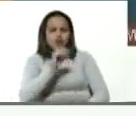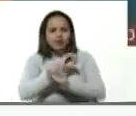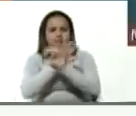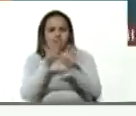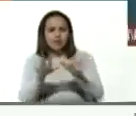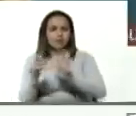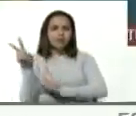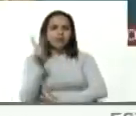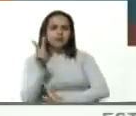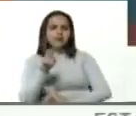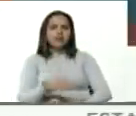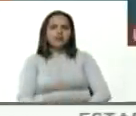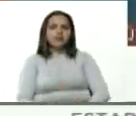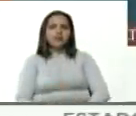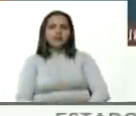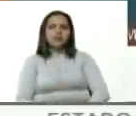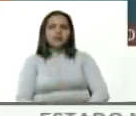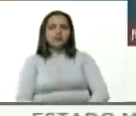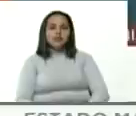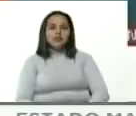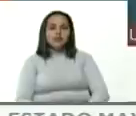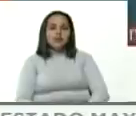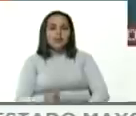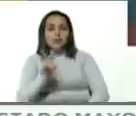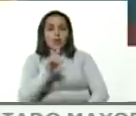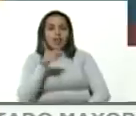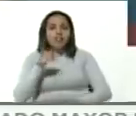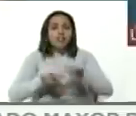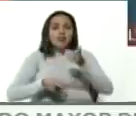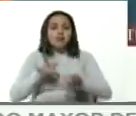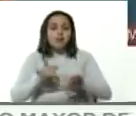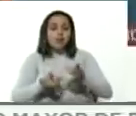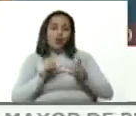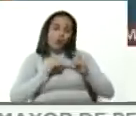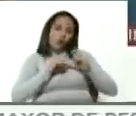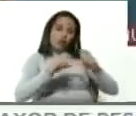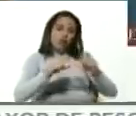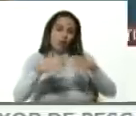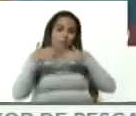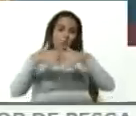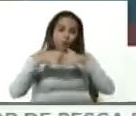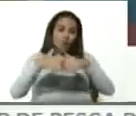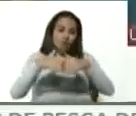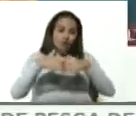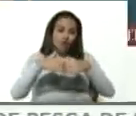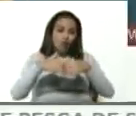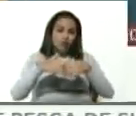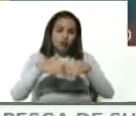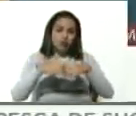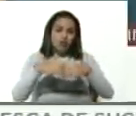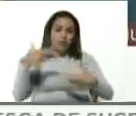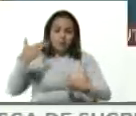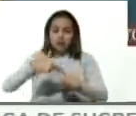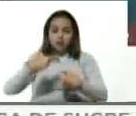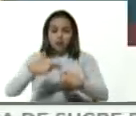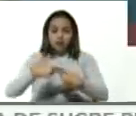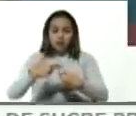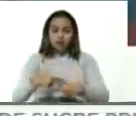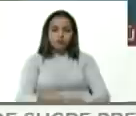Venezuela depende de su economía, el corazón, el motor de su economía fundamental es el petróleo,